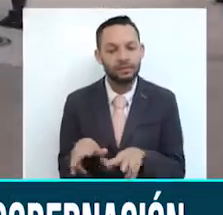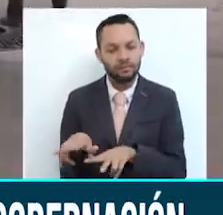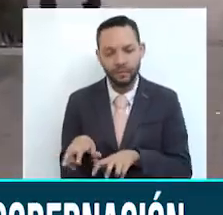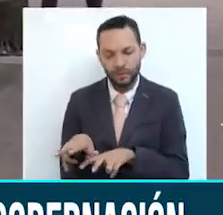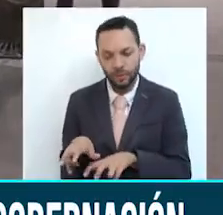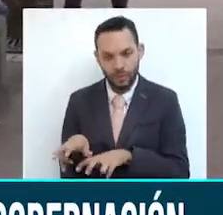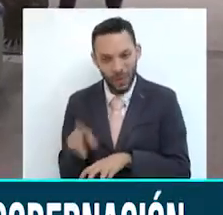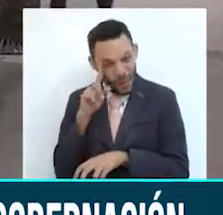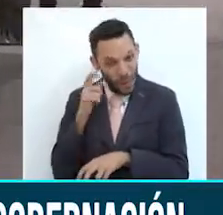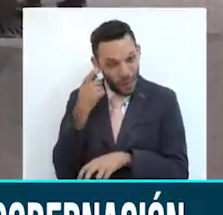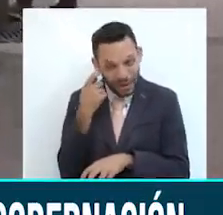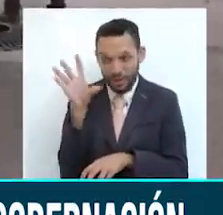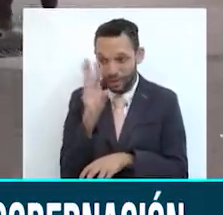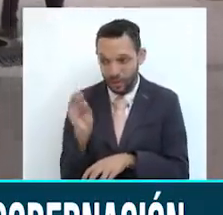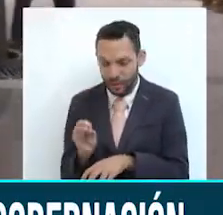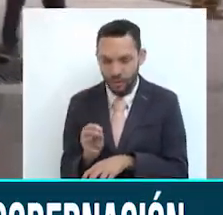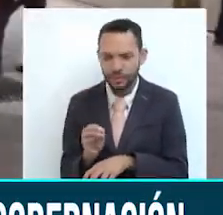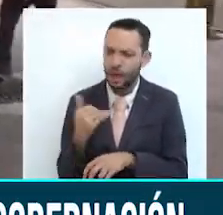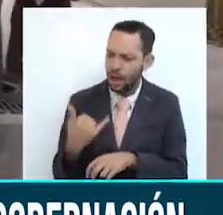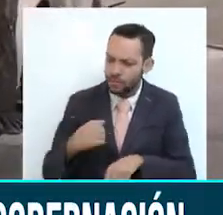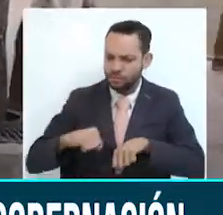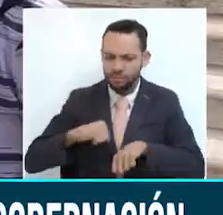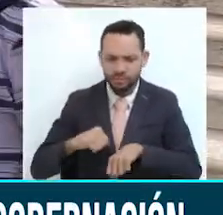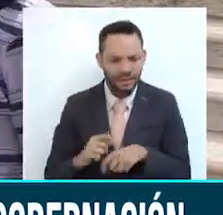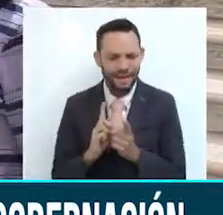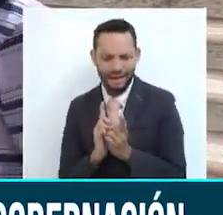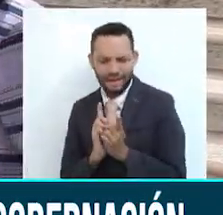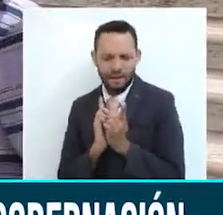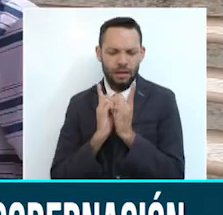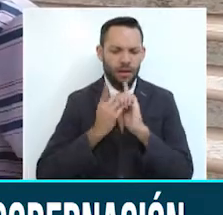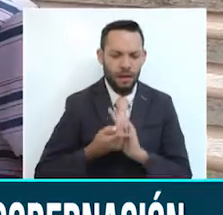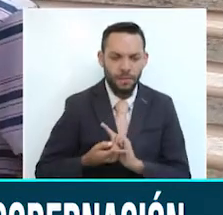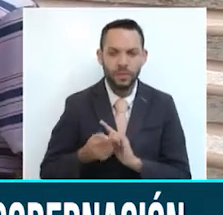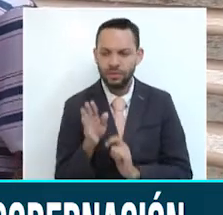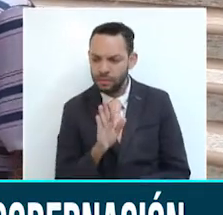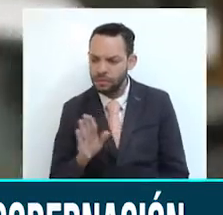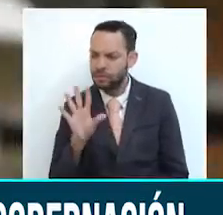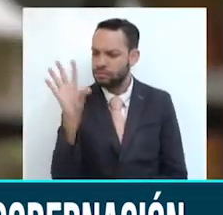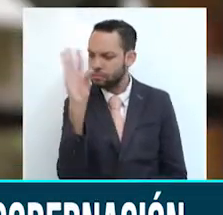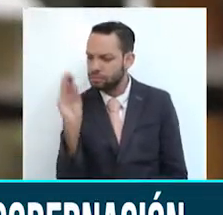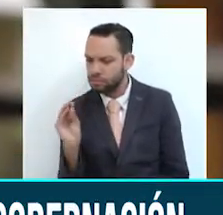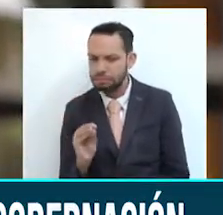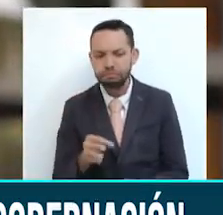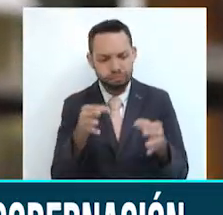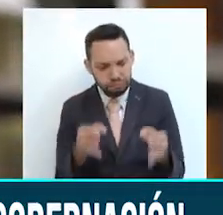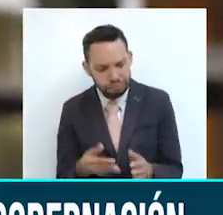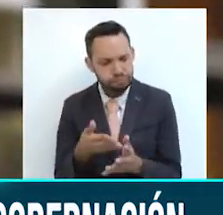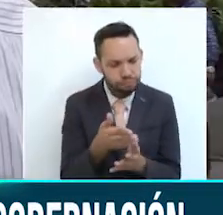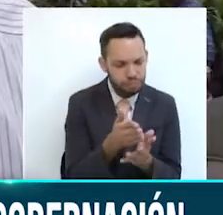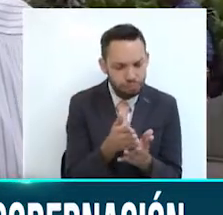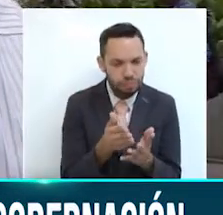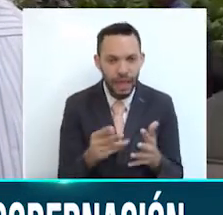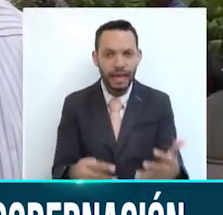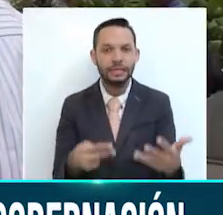administración seccional. Considera que es necesario hacer un cambio frente a la actual situación del departamento y su carta de navegación son siete